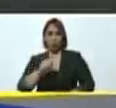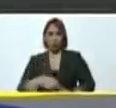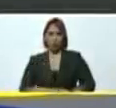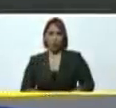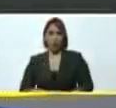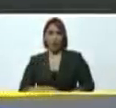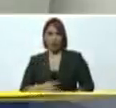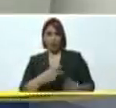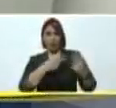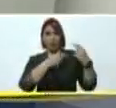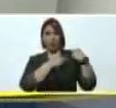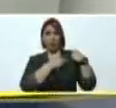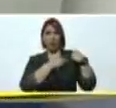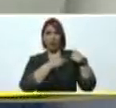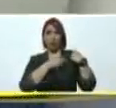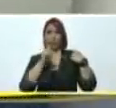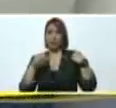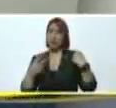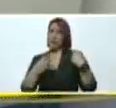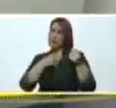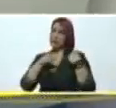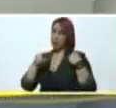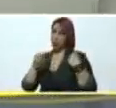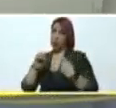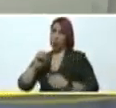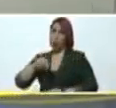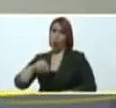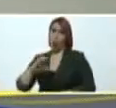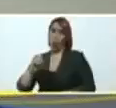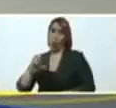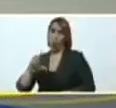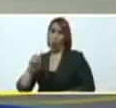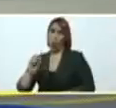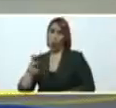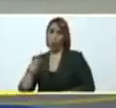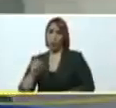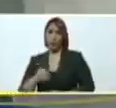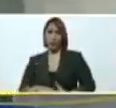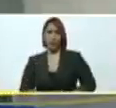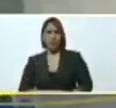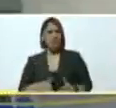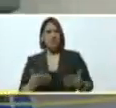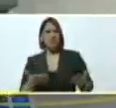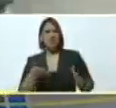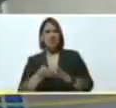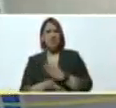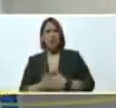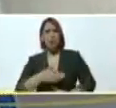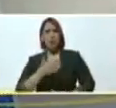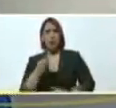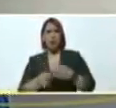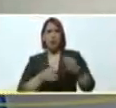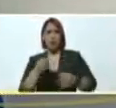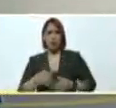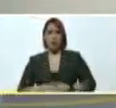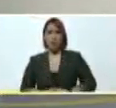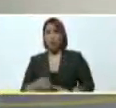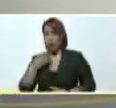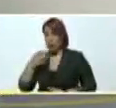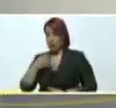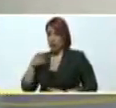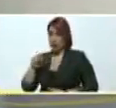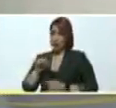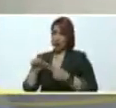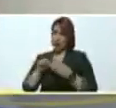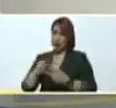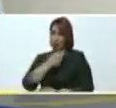director. Director y también el oncólogo. ¿Qué me puede explicar aquí para todo el país? Buenas tardes, presidente. Bueno, este es el área de